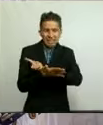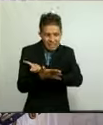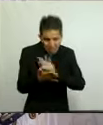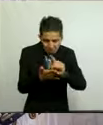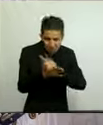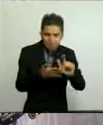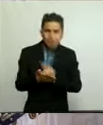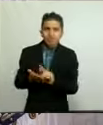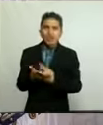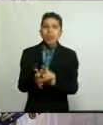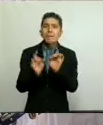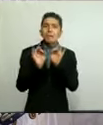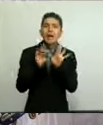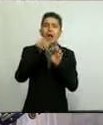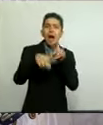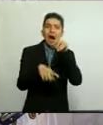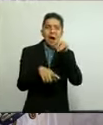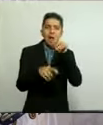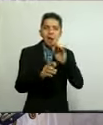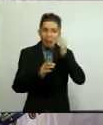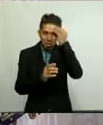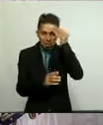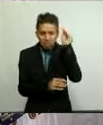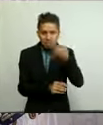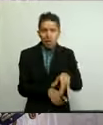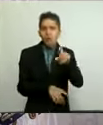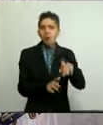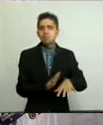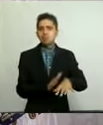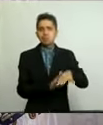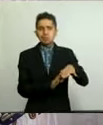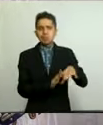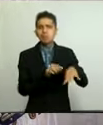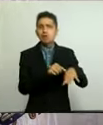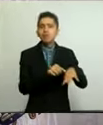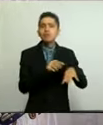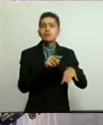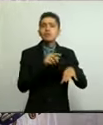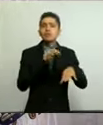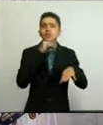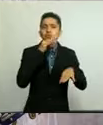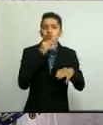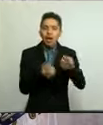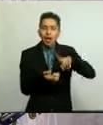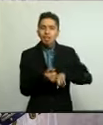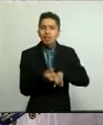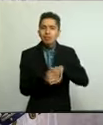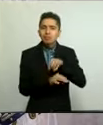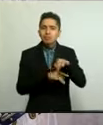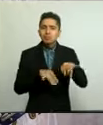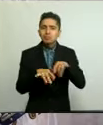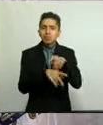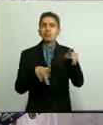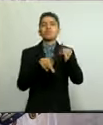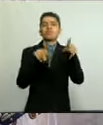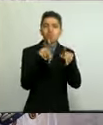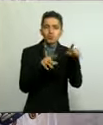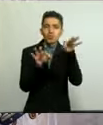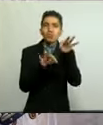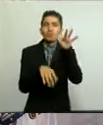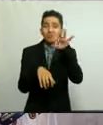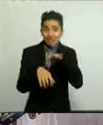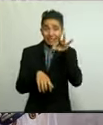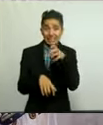estanquen el agua de lluvia, así como a limpiarlos de todo tipo de maleza. Respecto a la crisis que enfrentamos por el